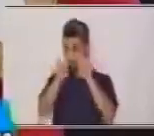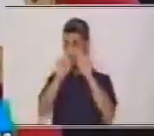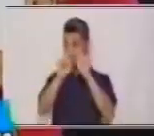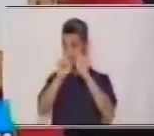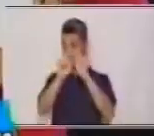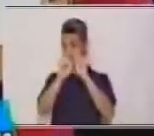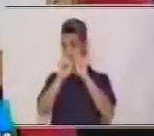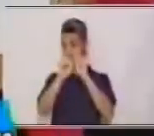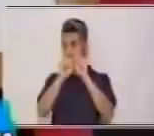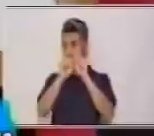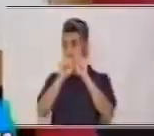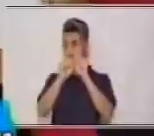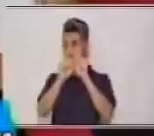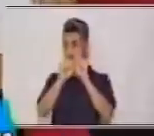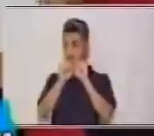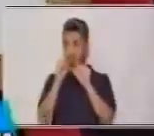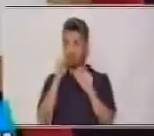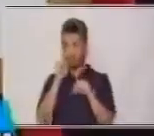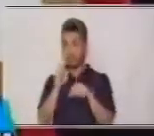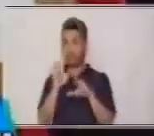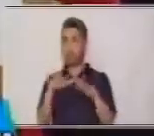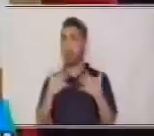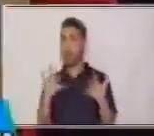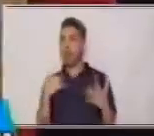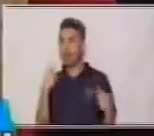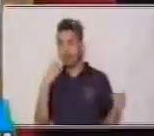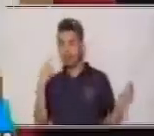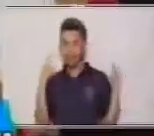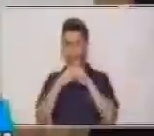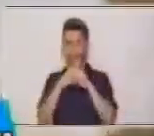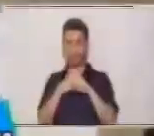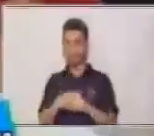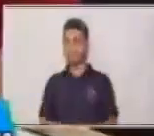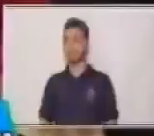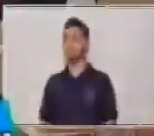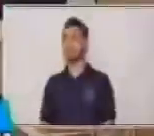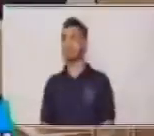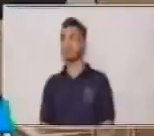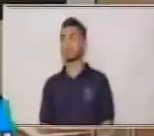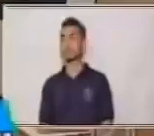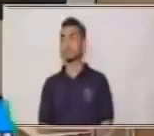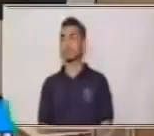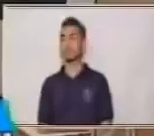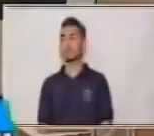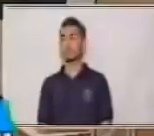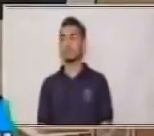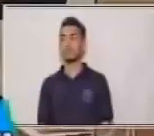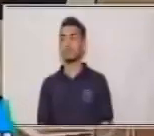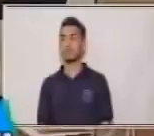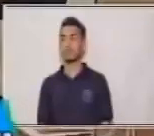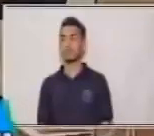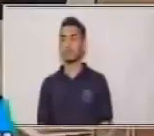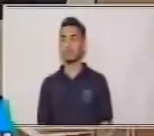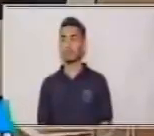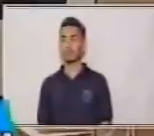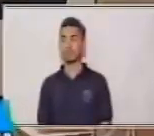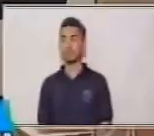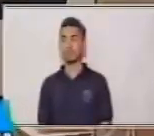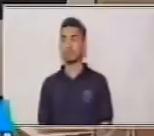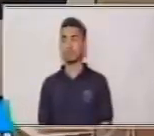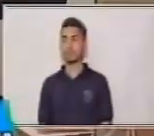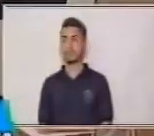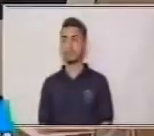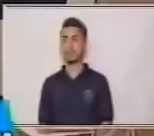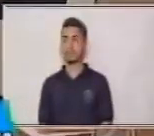leyeron, ya se dieron cuenta cuál es el error que tengo ahí. Muy bien. Vamos a borrarla y la vamos a corregir con